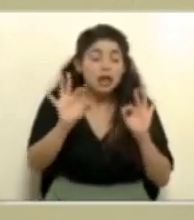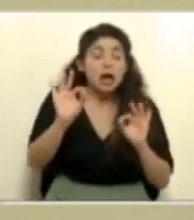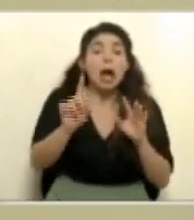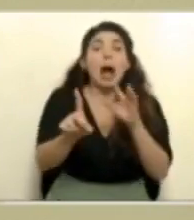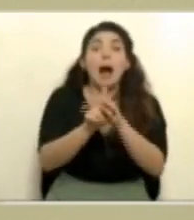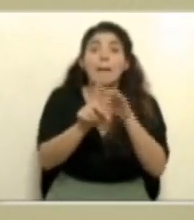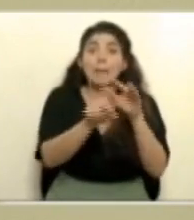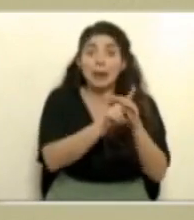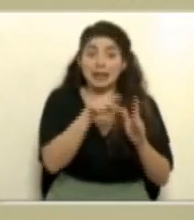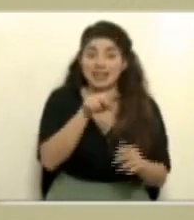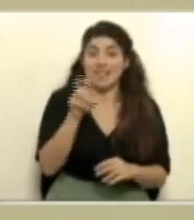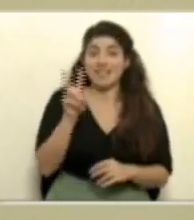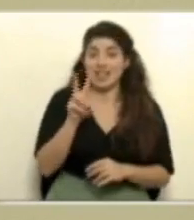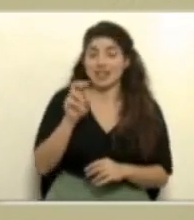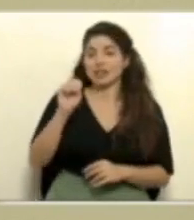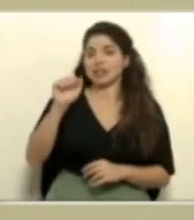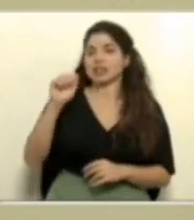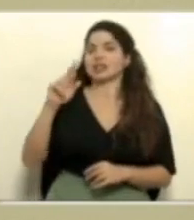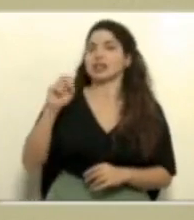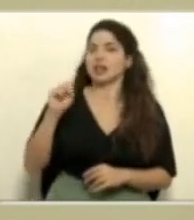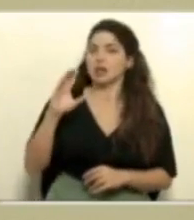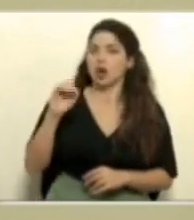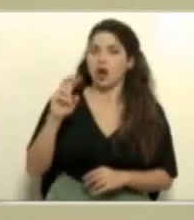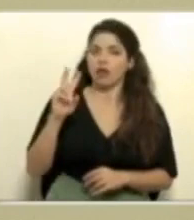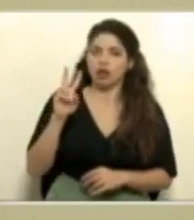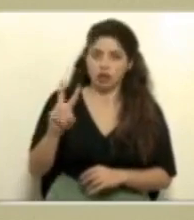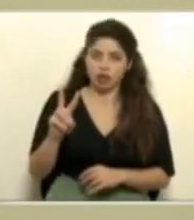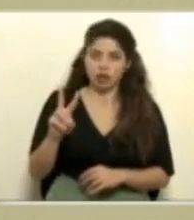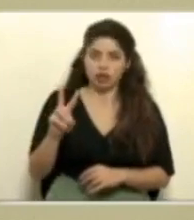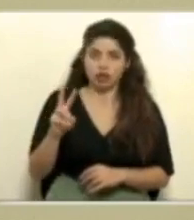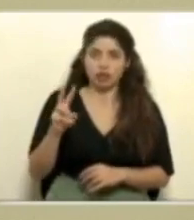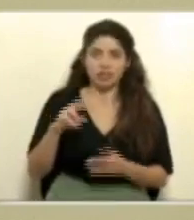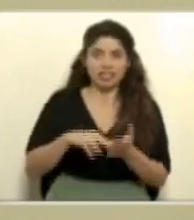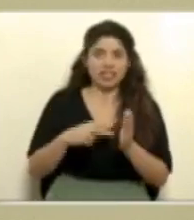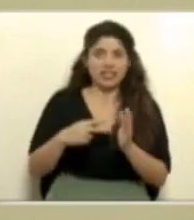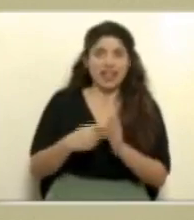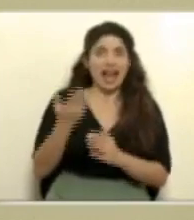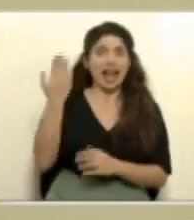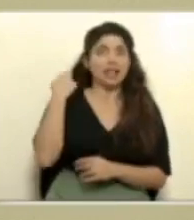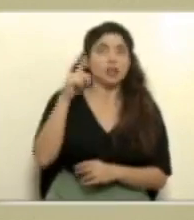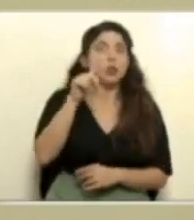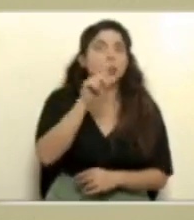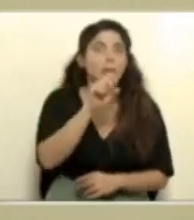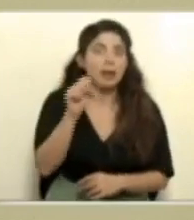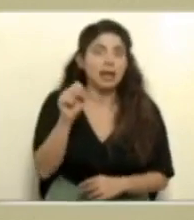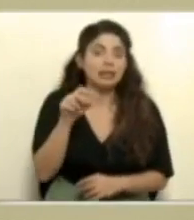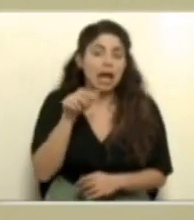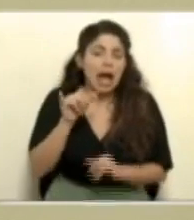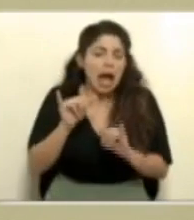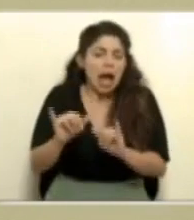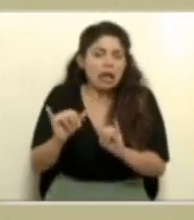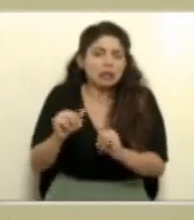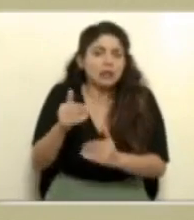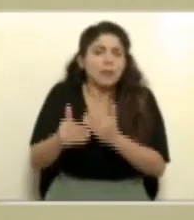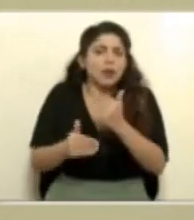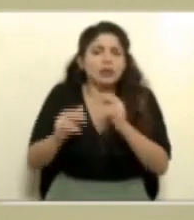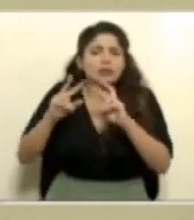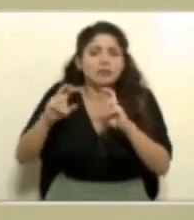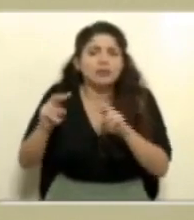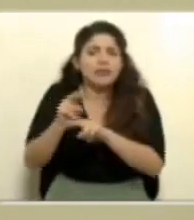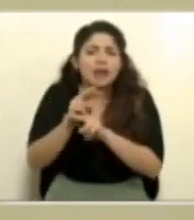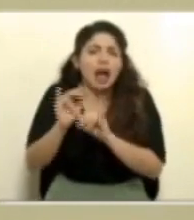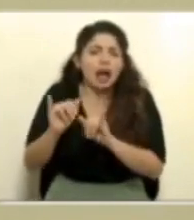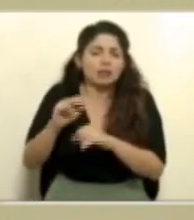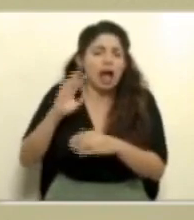variante del virus SARS-CoV-2, fue hace un mes y así es como se hace la vigilancia genómica. realidad se tiene su